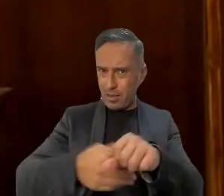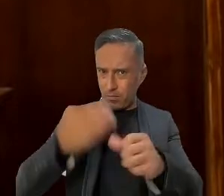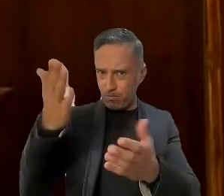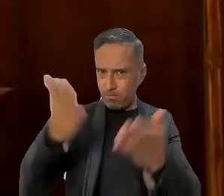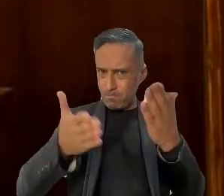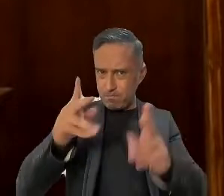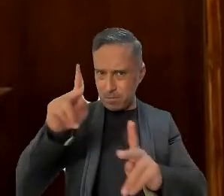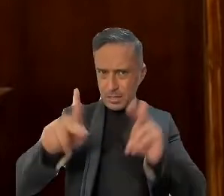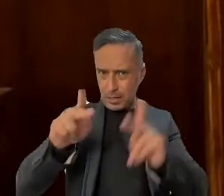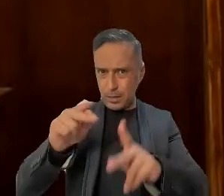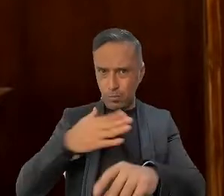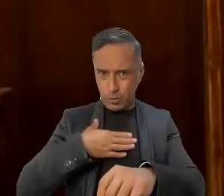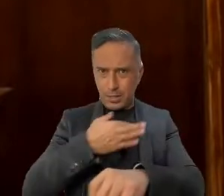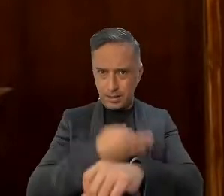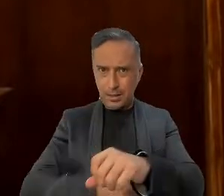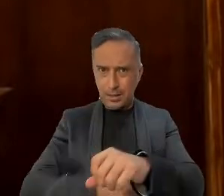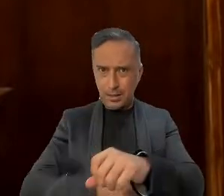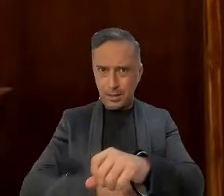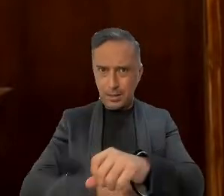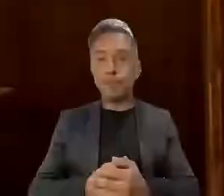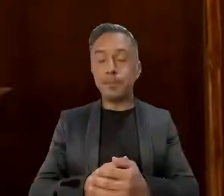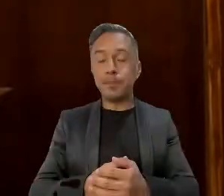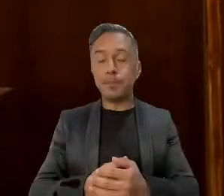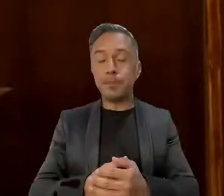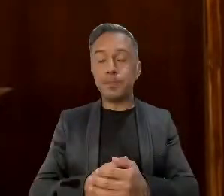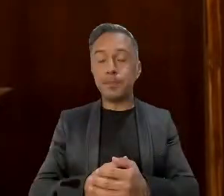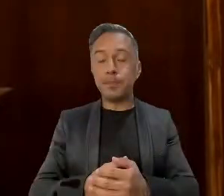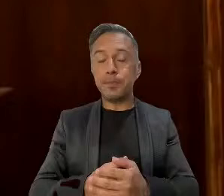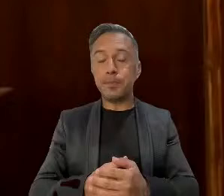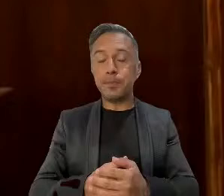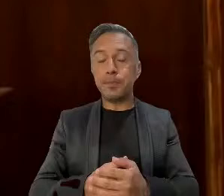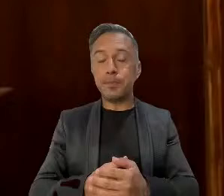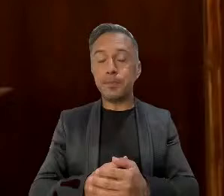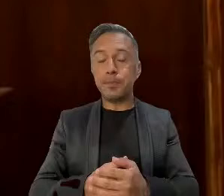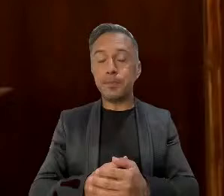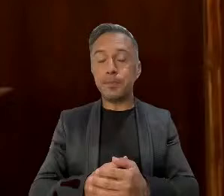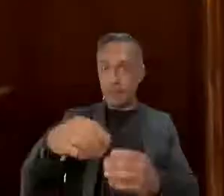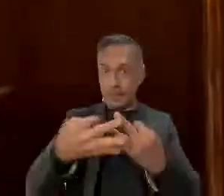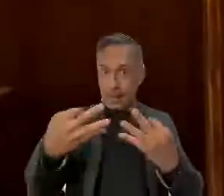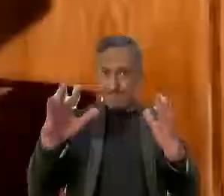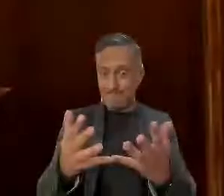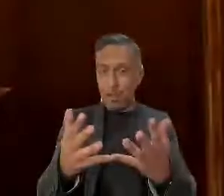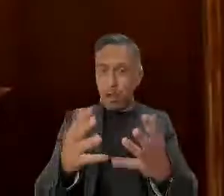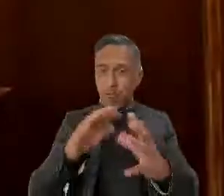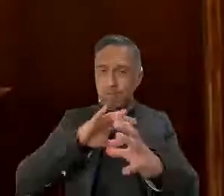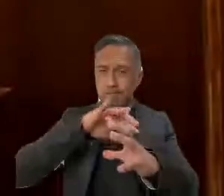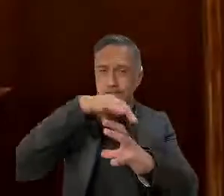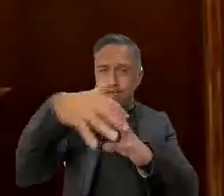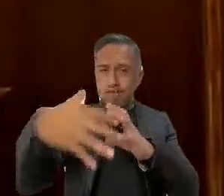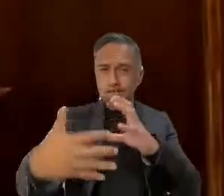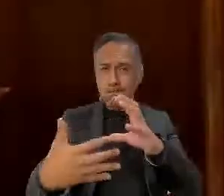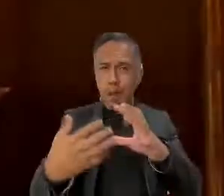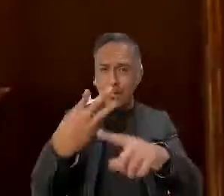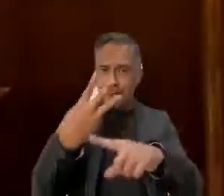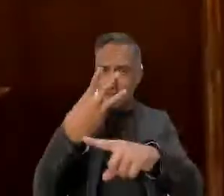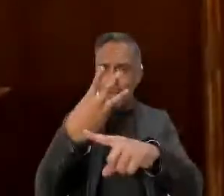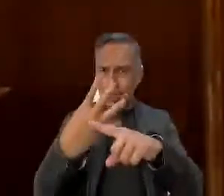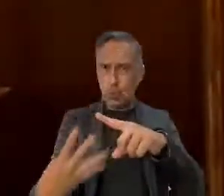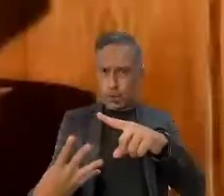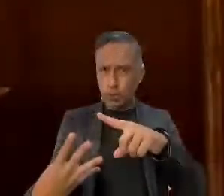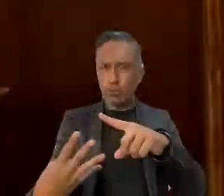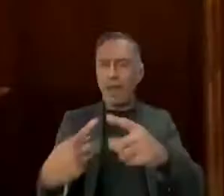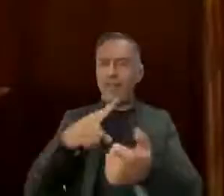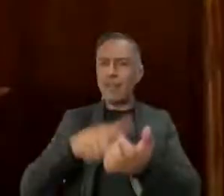Nuestro planeta está cubierto de tres cuartas partes de agua. Sin embargo, el